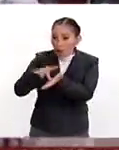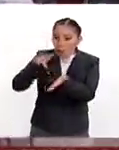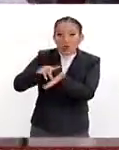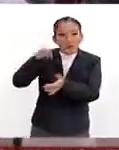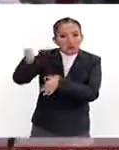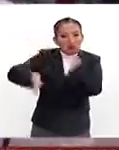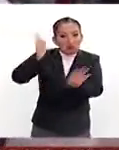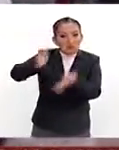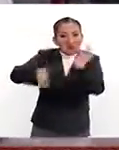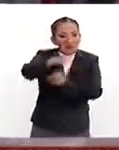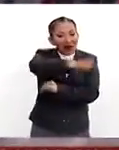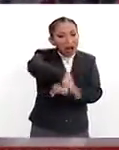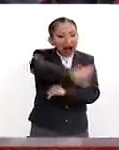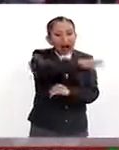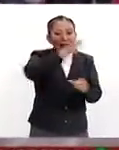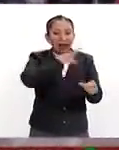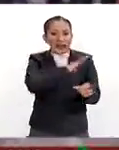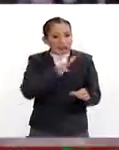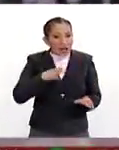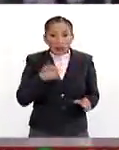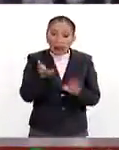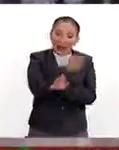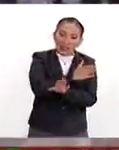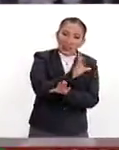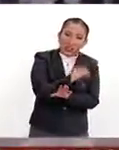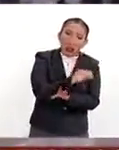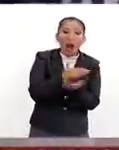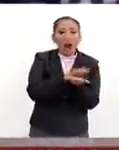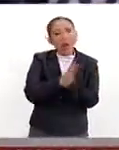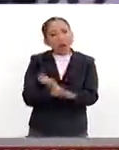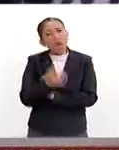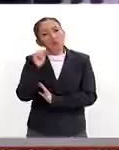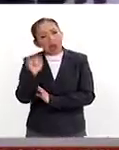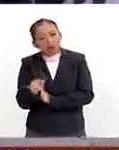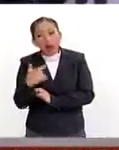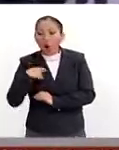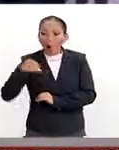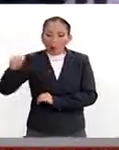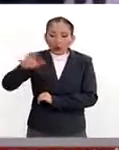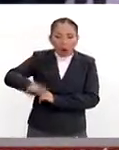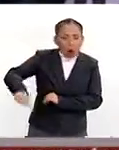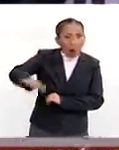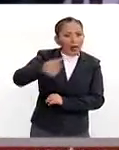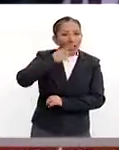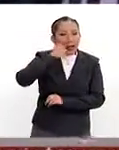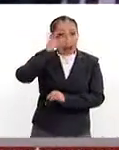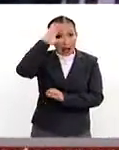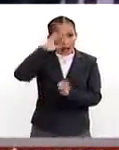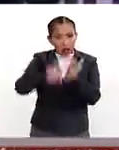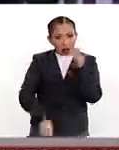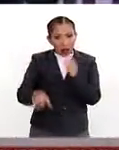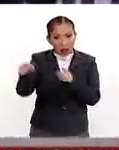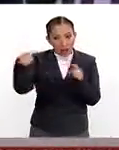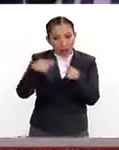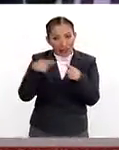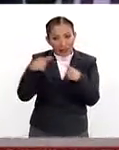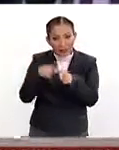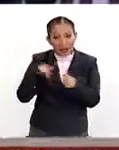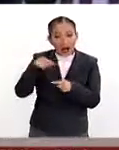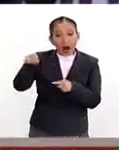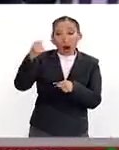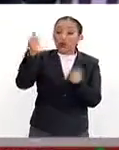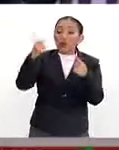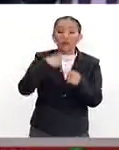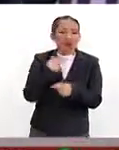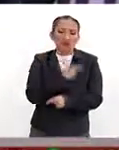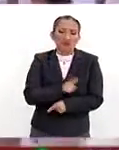Ha ganado apoyo de sectores cristianos que habían dicho no, ha ganado apoyo de sectores católicos, de la iglesia católica que algún sector había